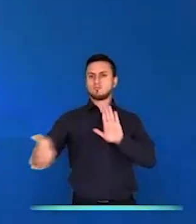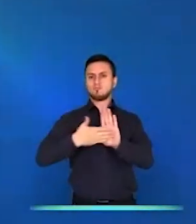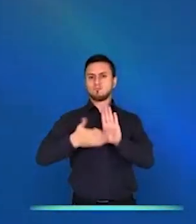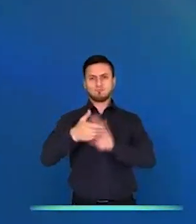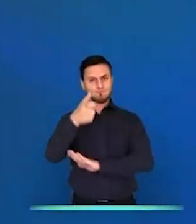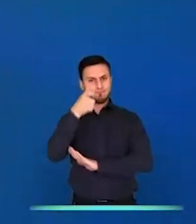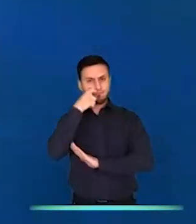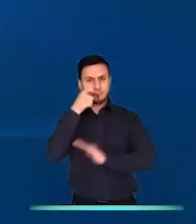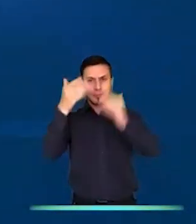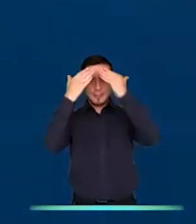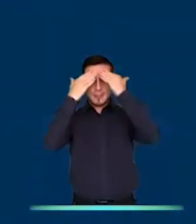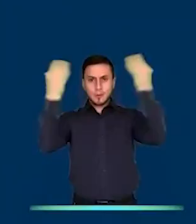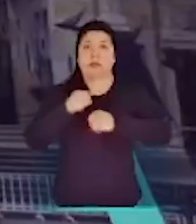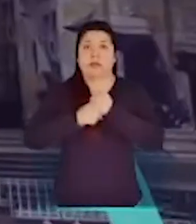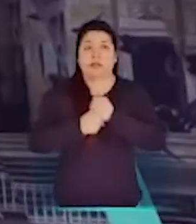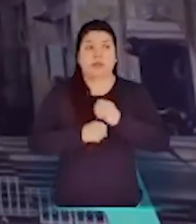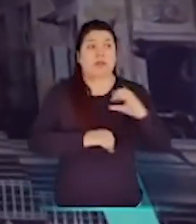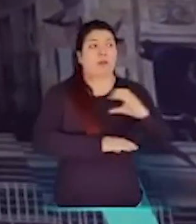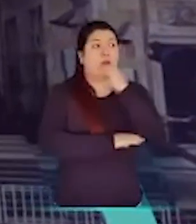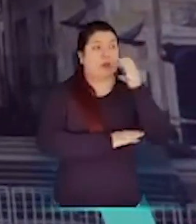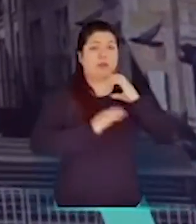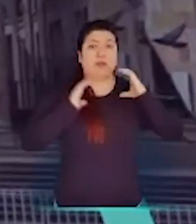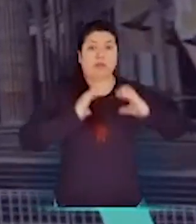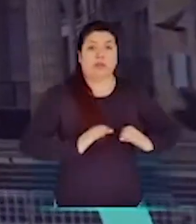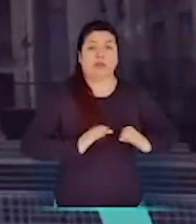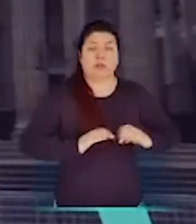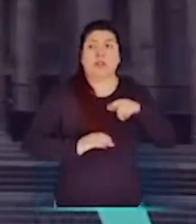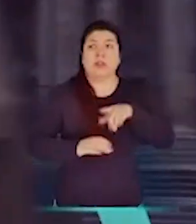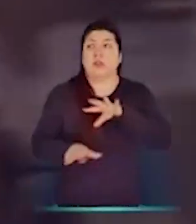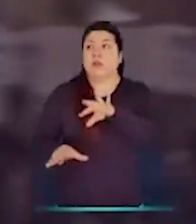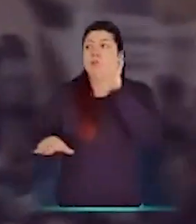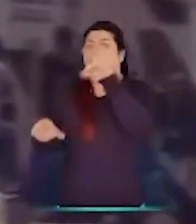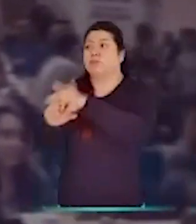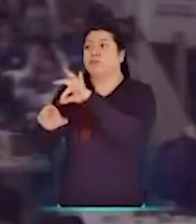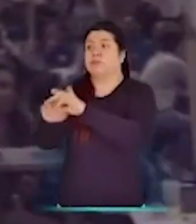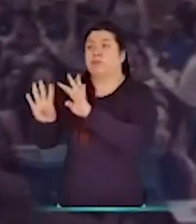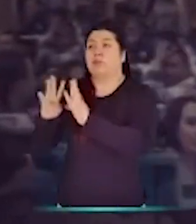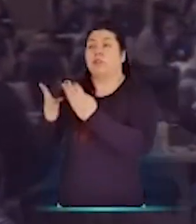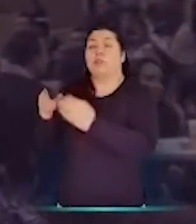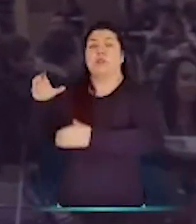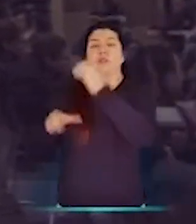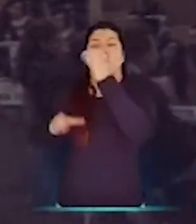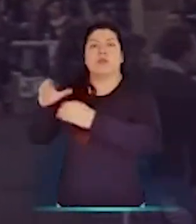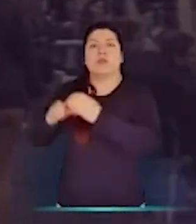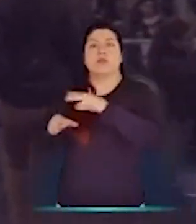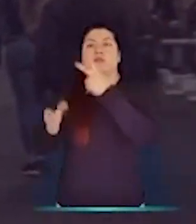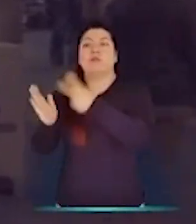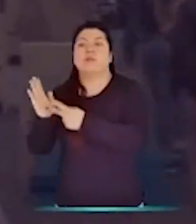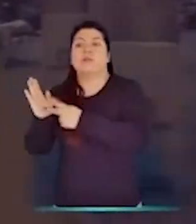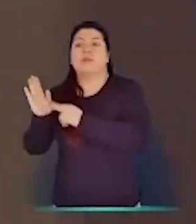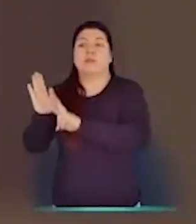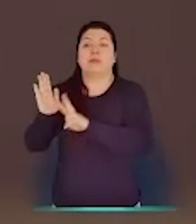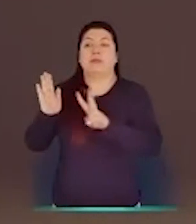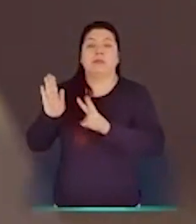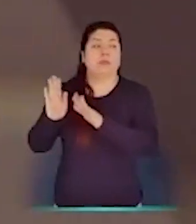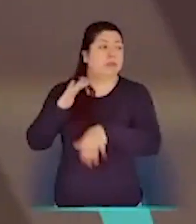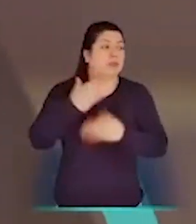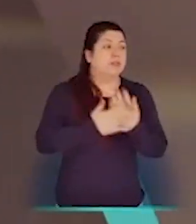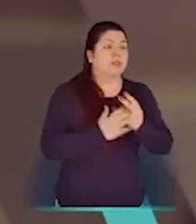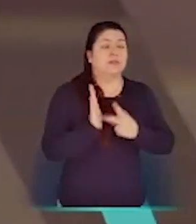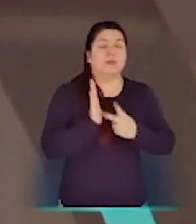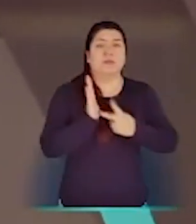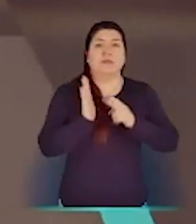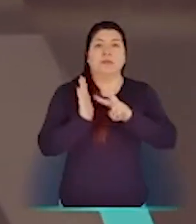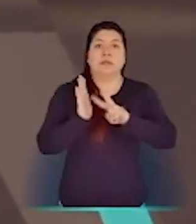Garantes de la Democracia. Este año los colombianos elegiremos el Congreso de la República para el periodo 2022-2026.